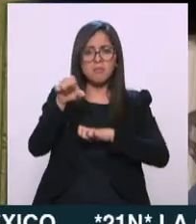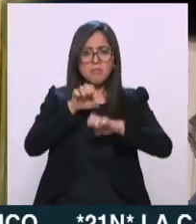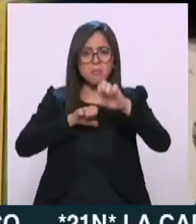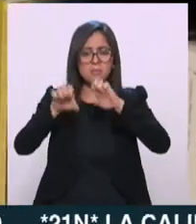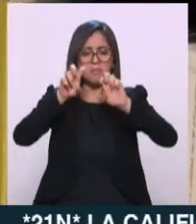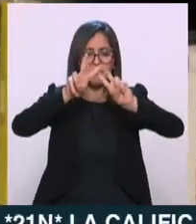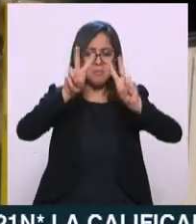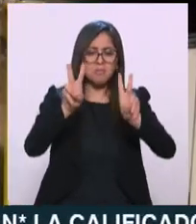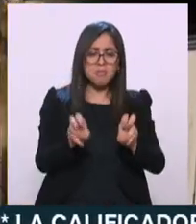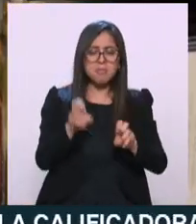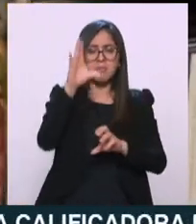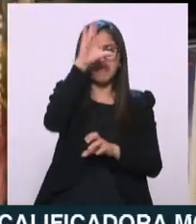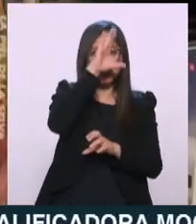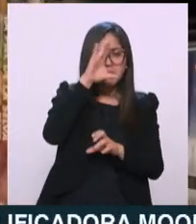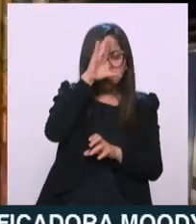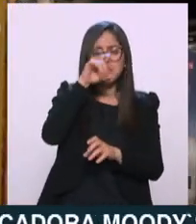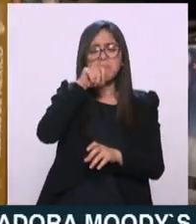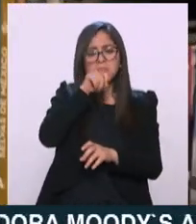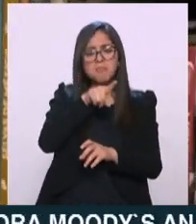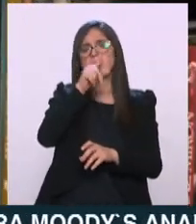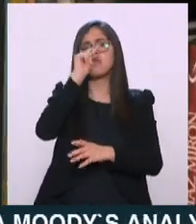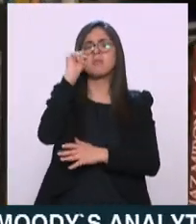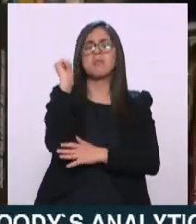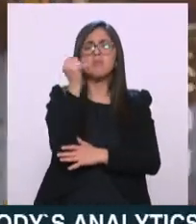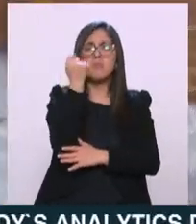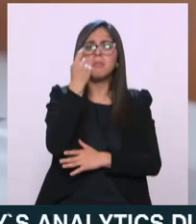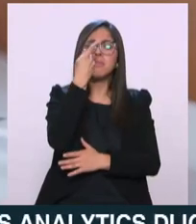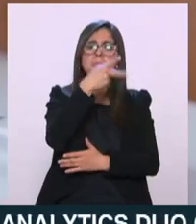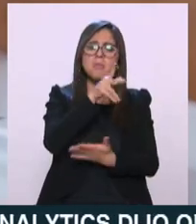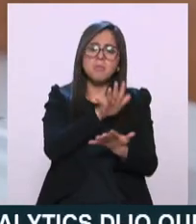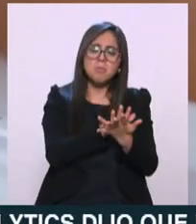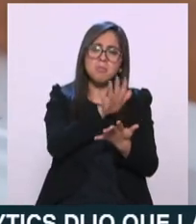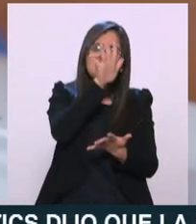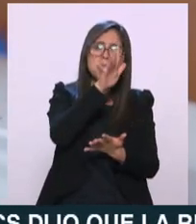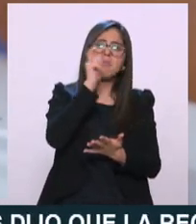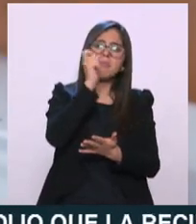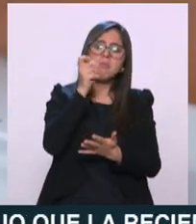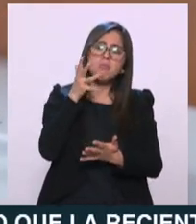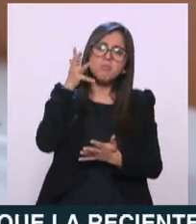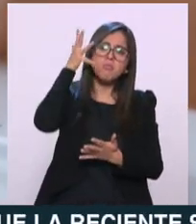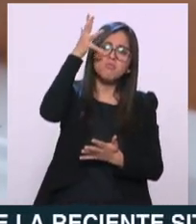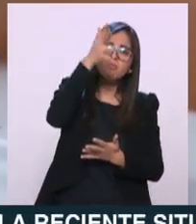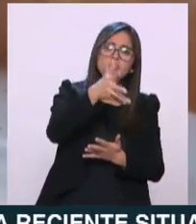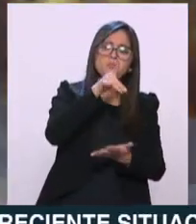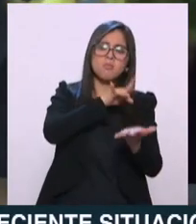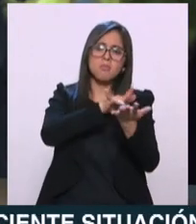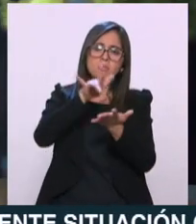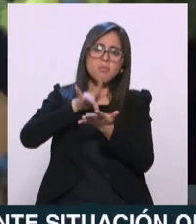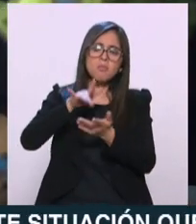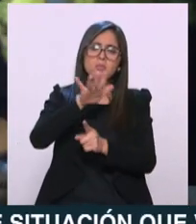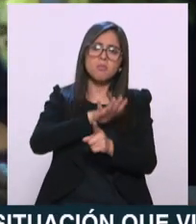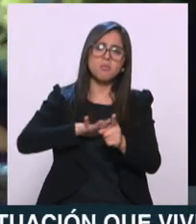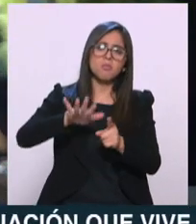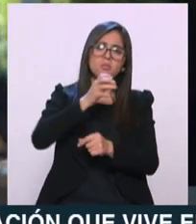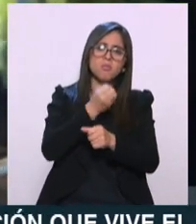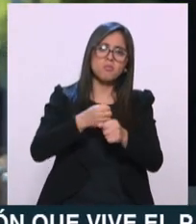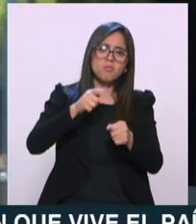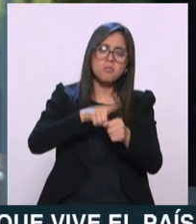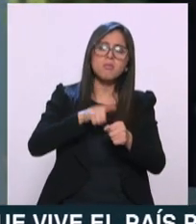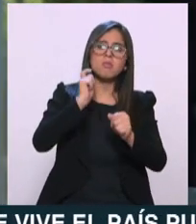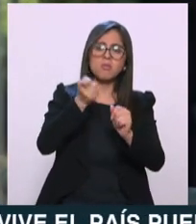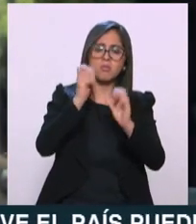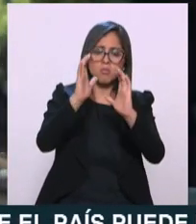y tecnológica, pero sobre todo de impactar con una visión de bienestar social y de cuidado ambiental en